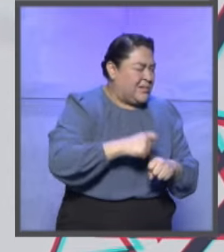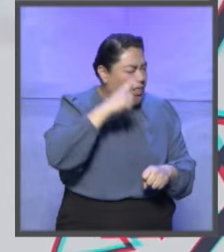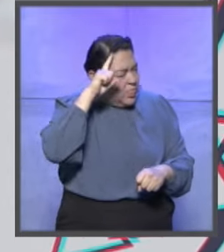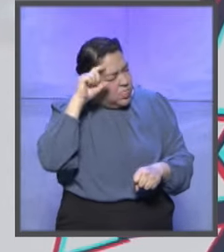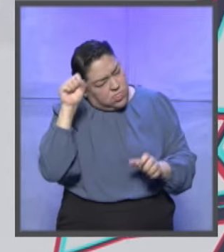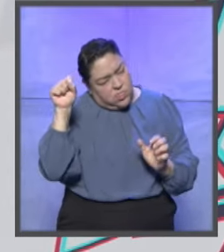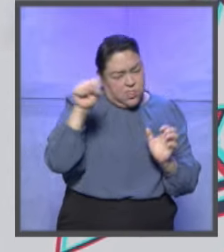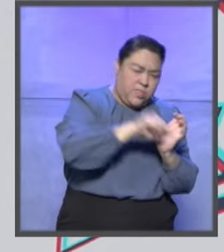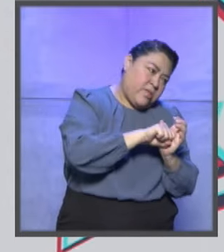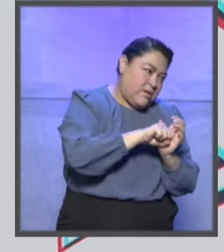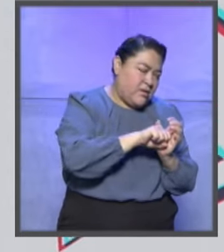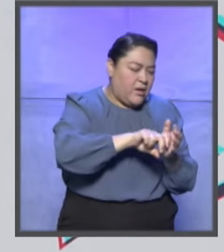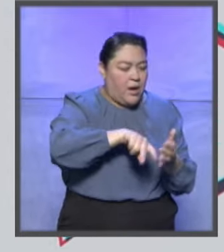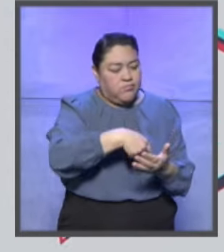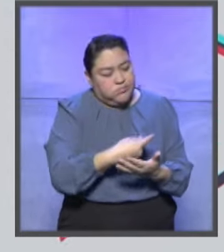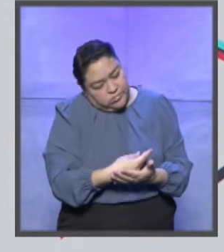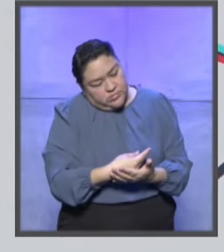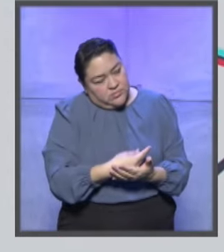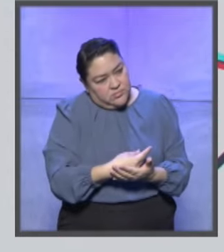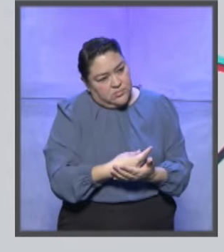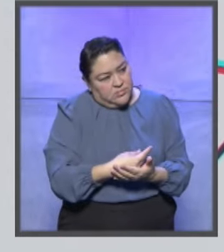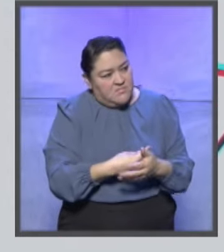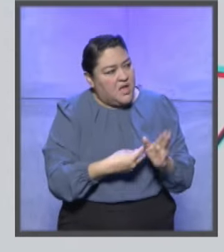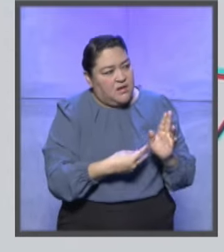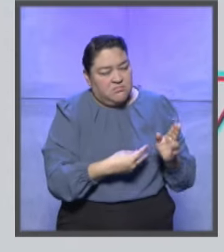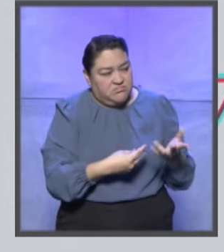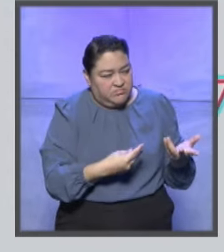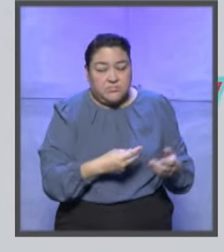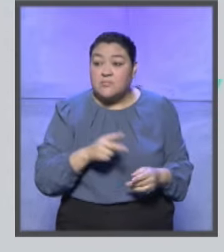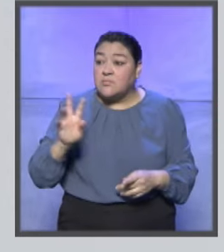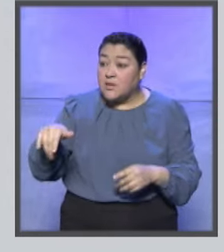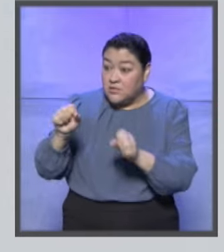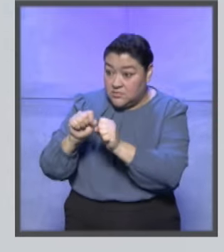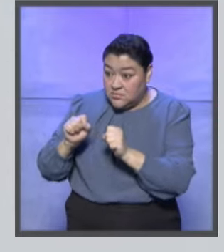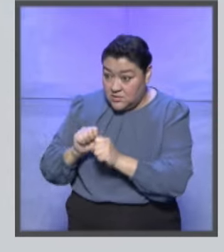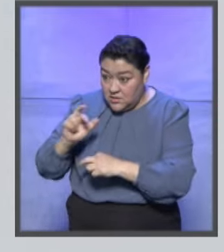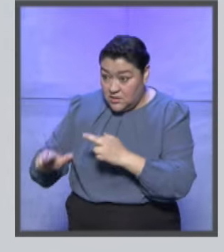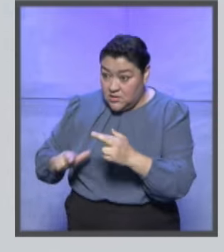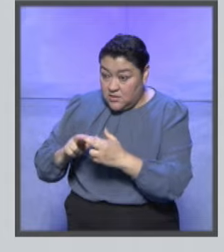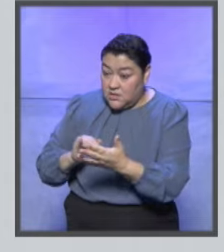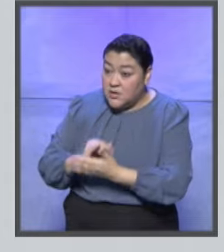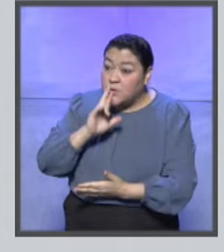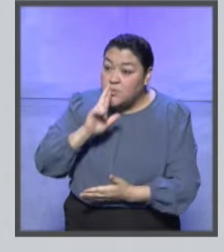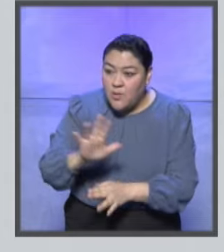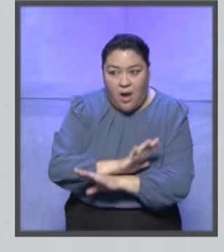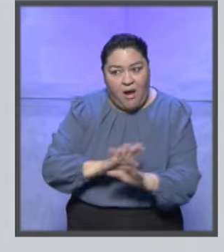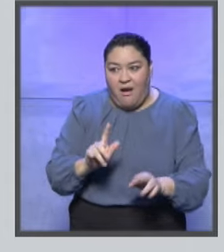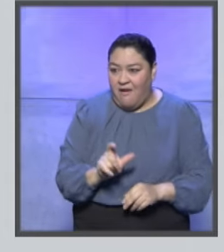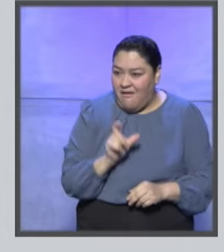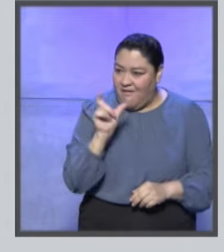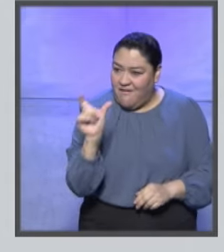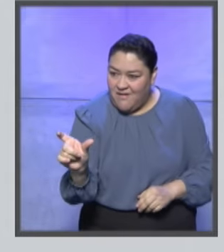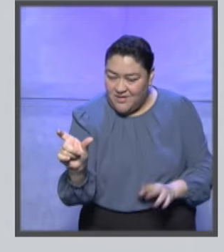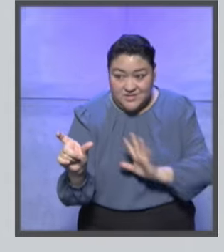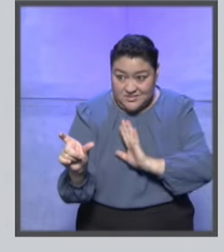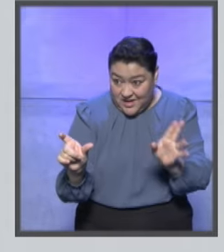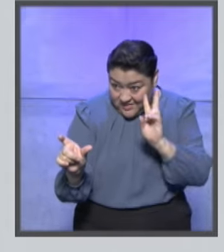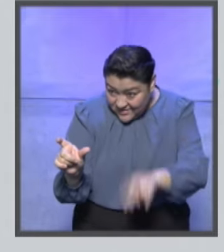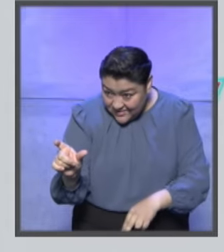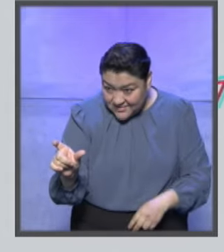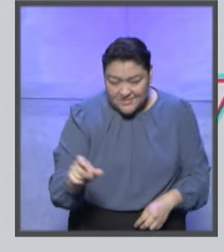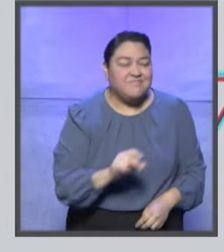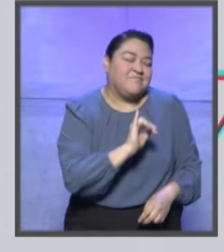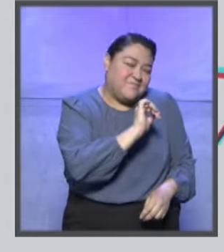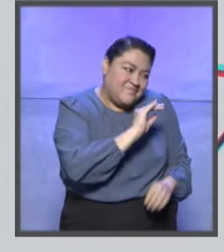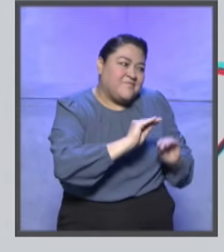de vegetativo persistente. Y que con la ayuda de la sala regional Guadalajara, bueno, pues ya tiene ahora su credencial para votar con fotografía y